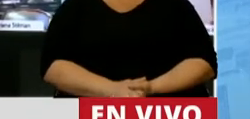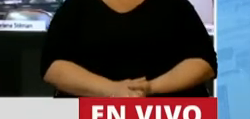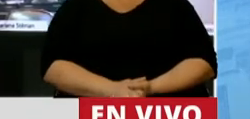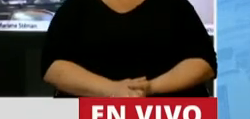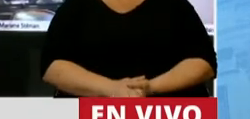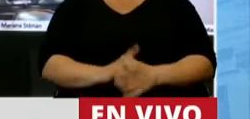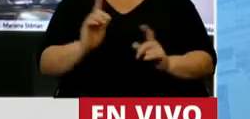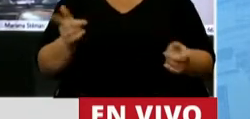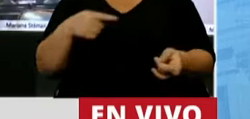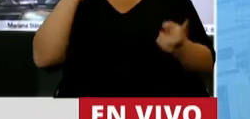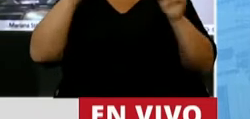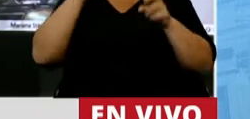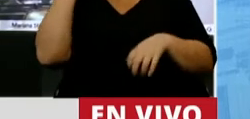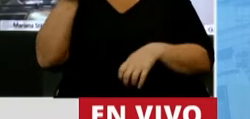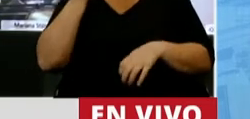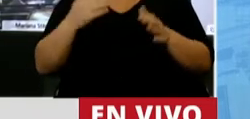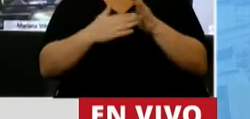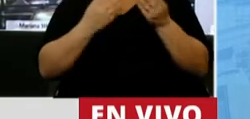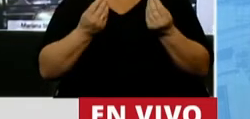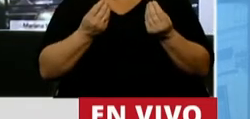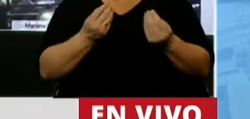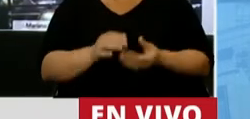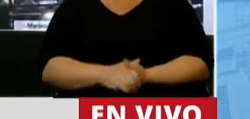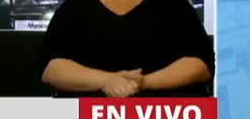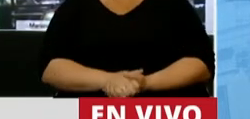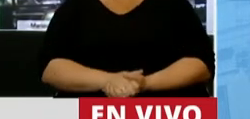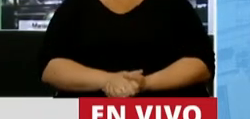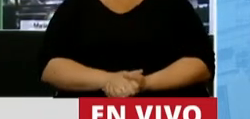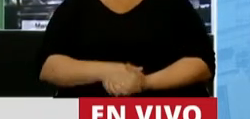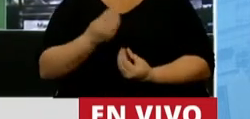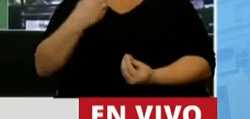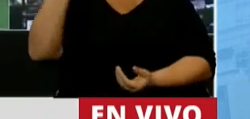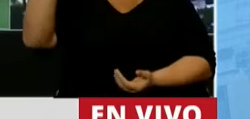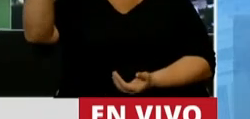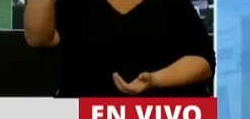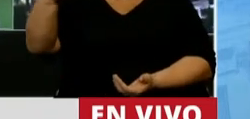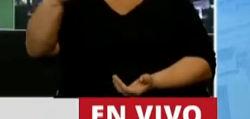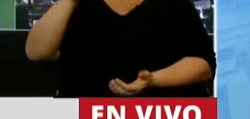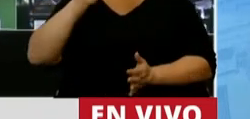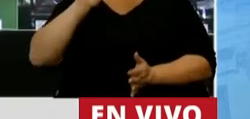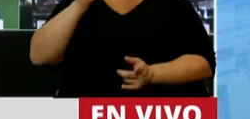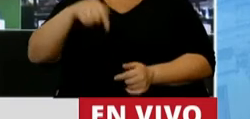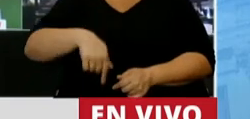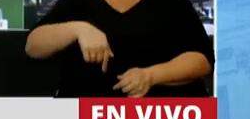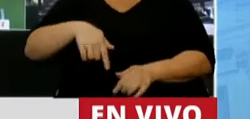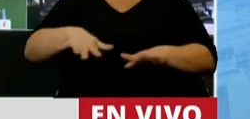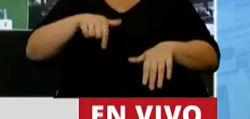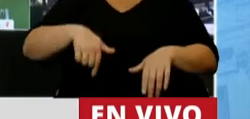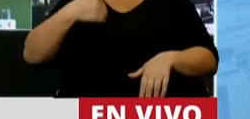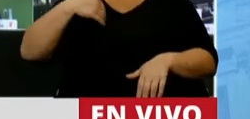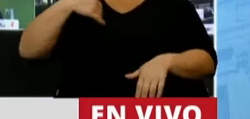Ni que hablar de una cuestión central para el futuro, pero para la actualidad de